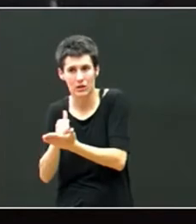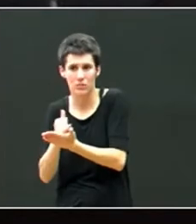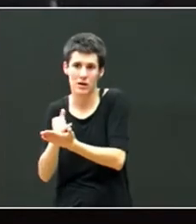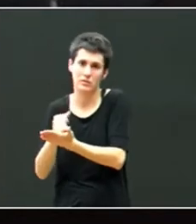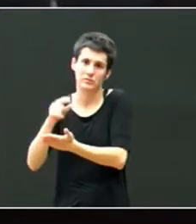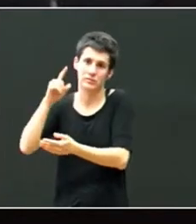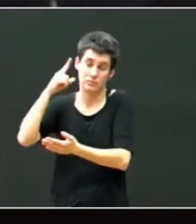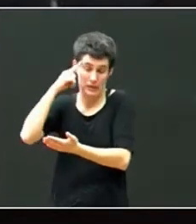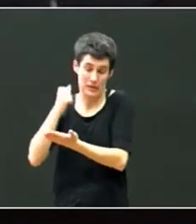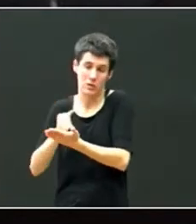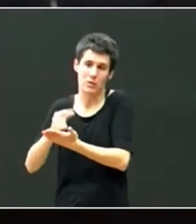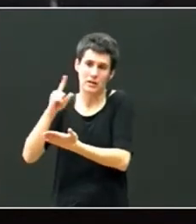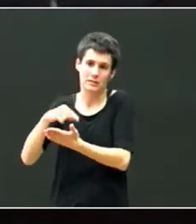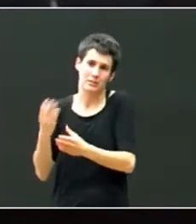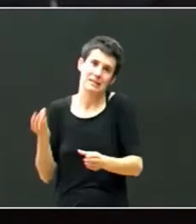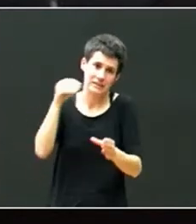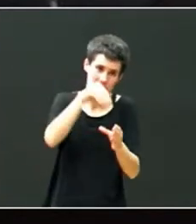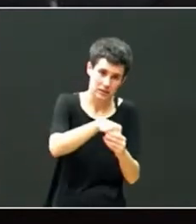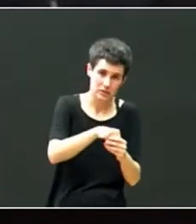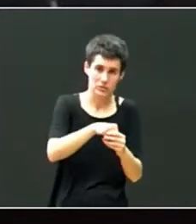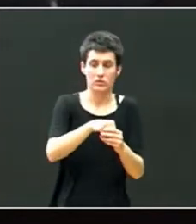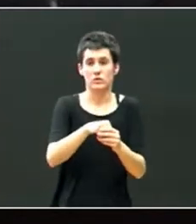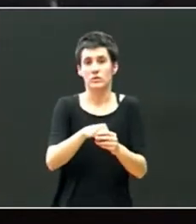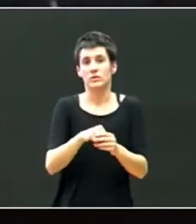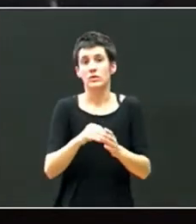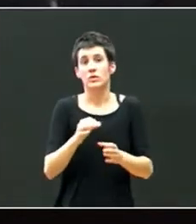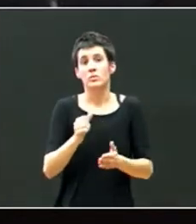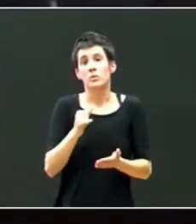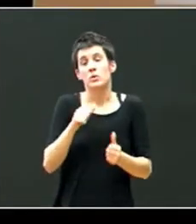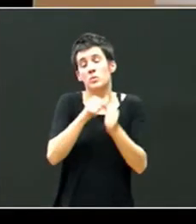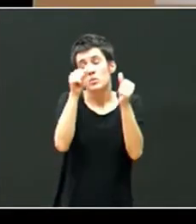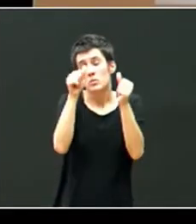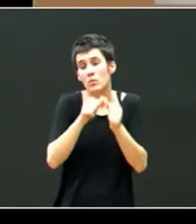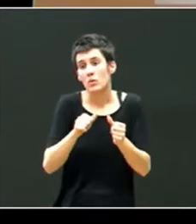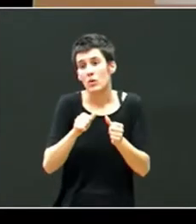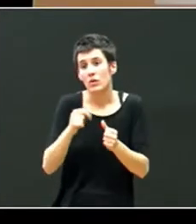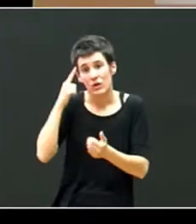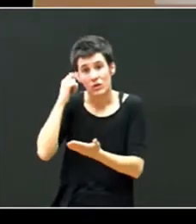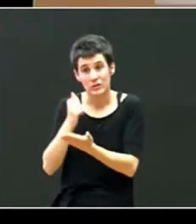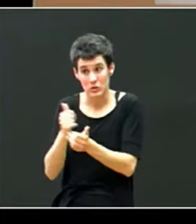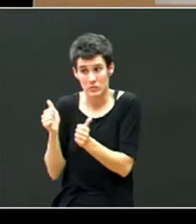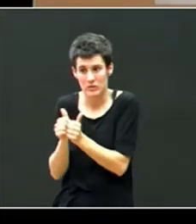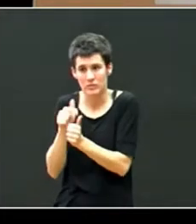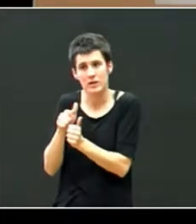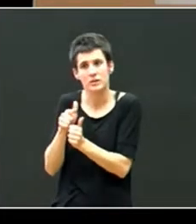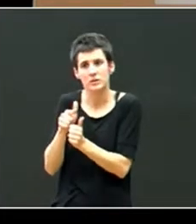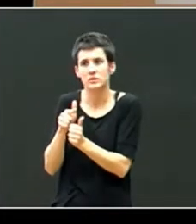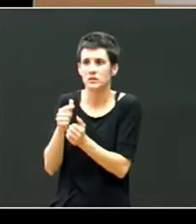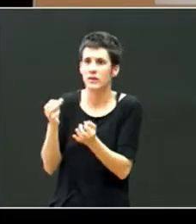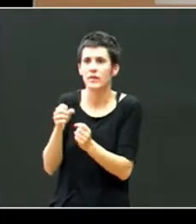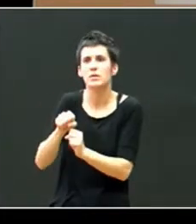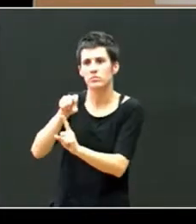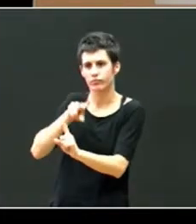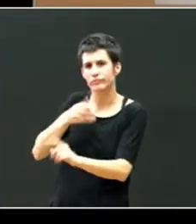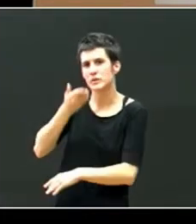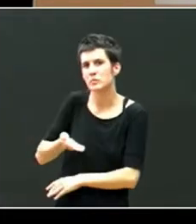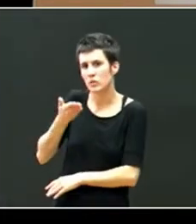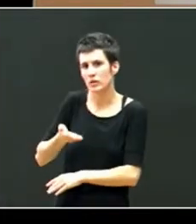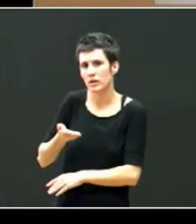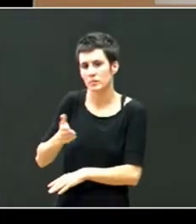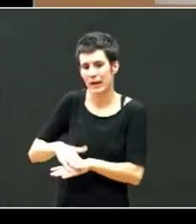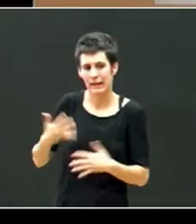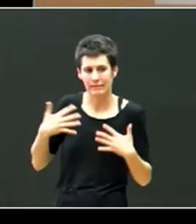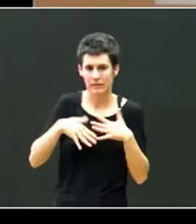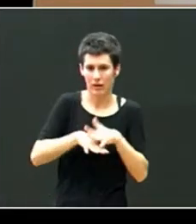modelo de intervención psicoterapéutico el modelo del apego y el trauma es el más adecuado como modelo comprensivo e integrador para entender